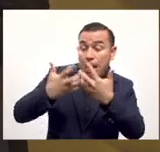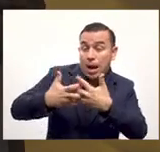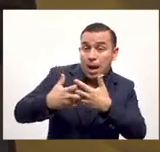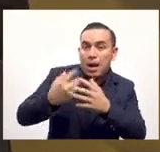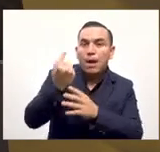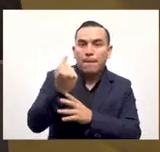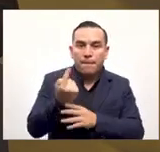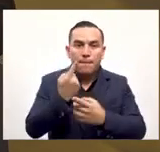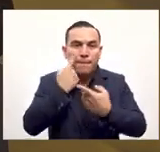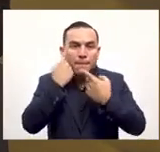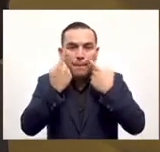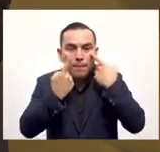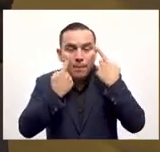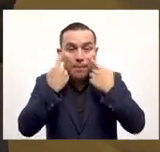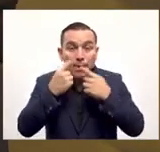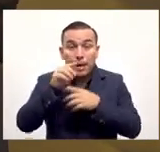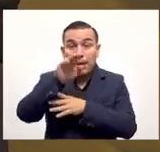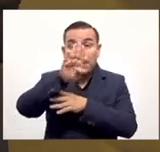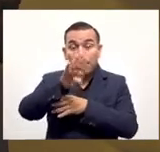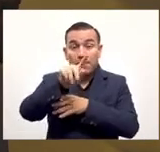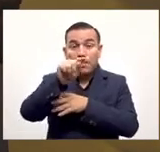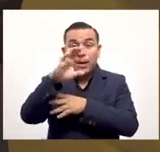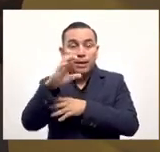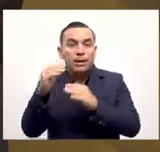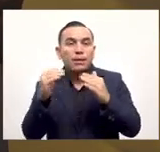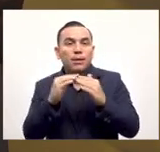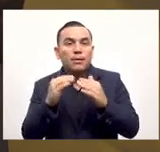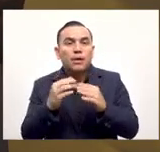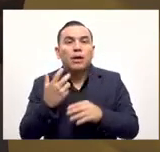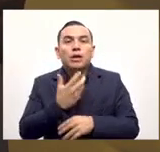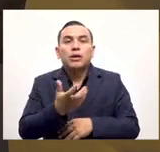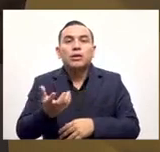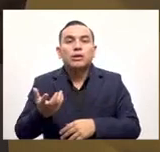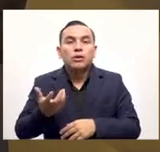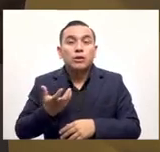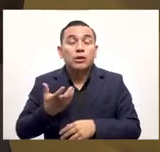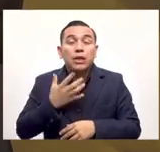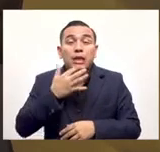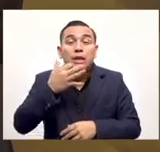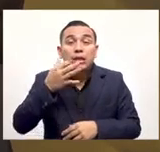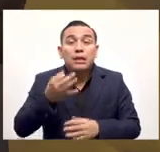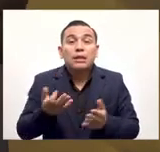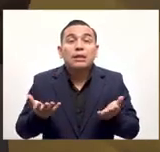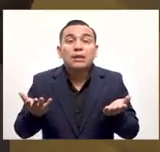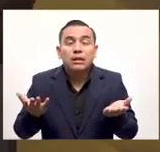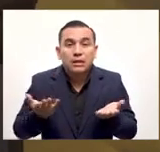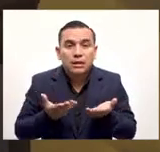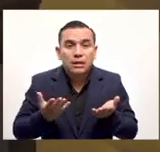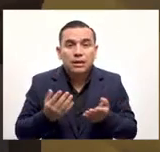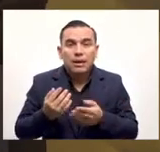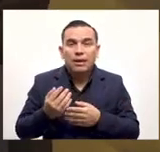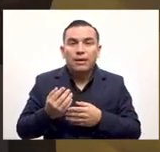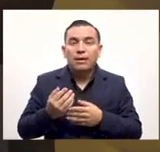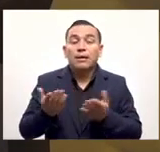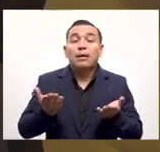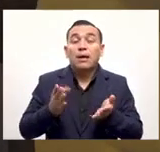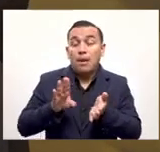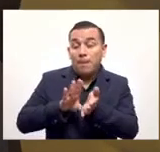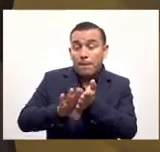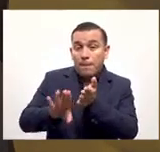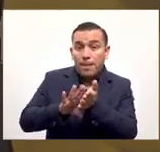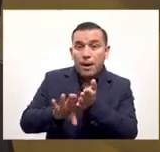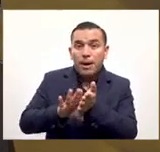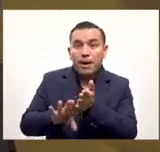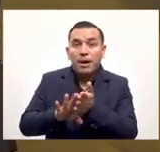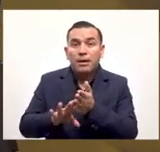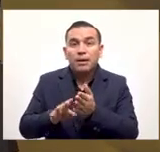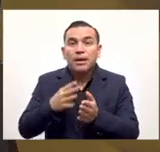de turistas inversionistas y emprendedores en bitcoin sino que además tendrá un factor multiplicador en la economía como explicamos al principio en donde el